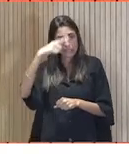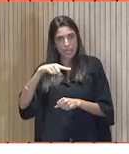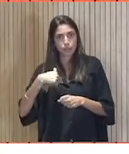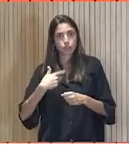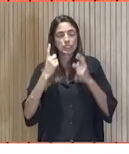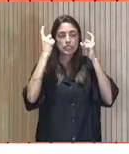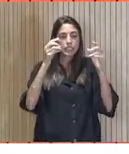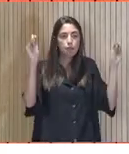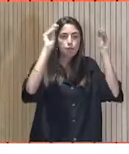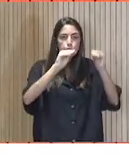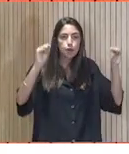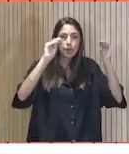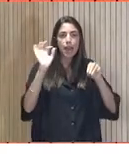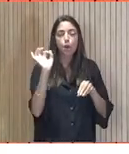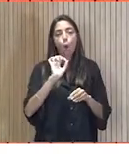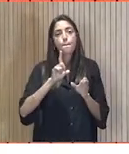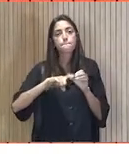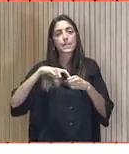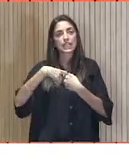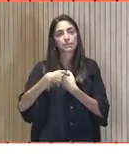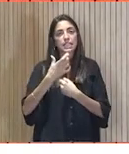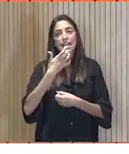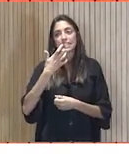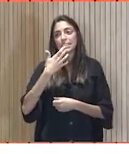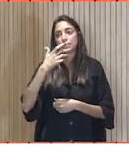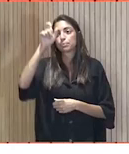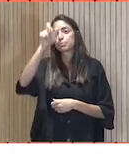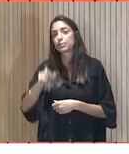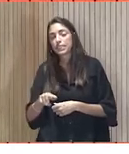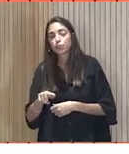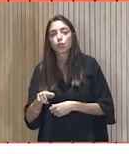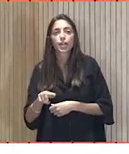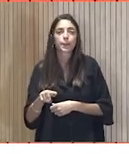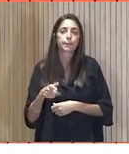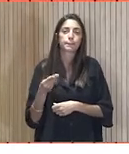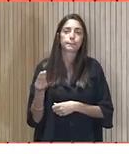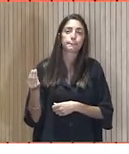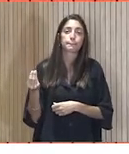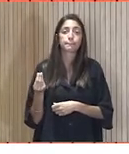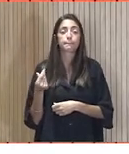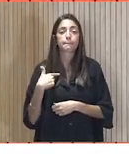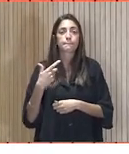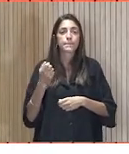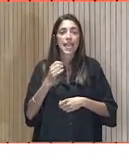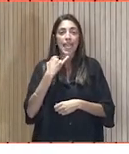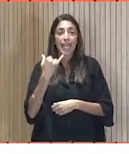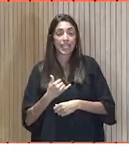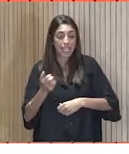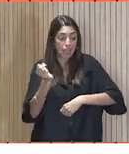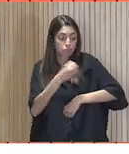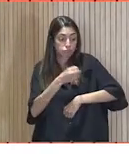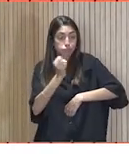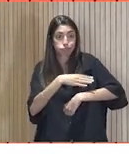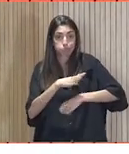o participar en que alguien pueda ahorrar energía, simplemente,